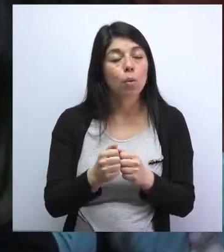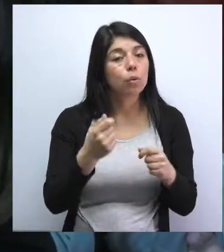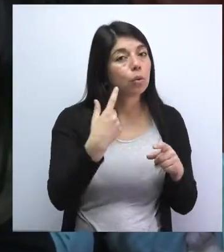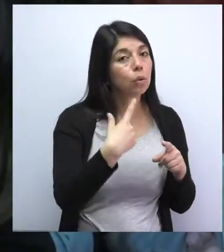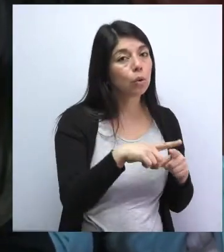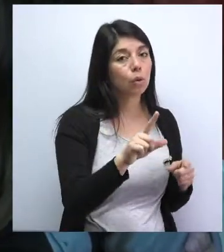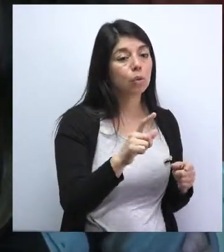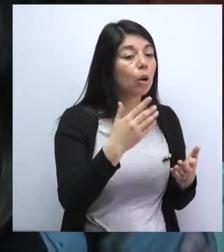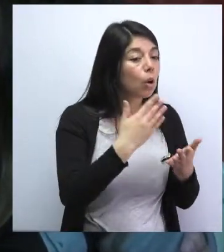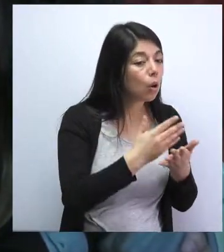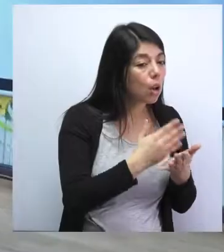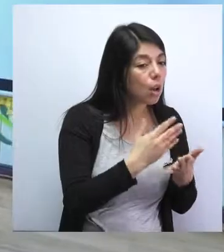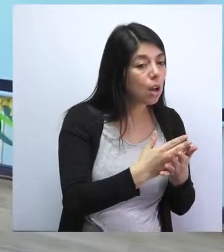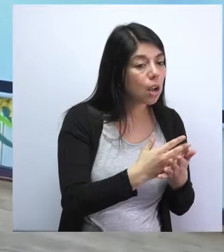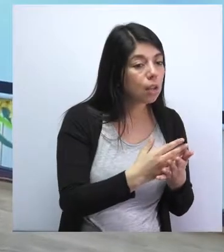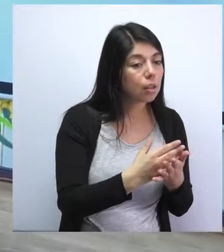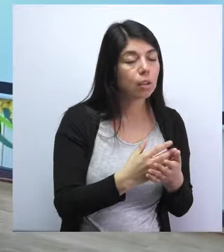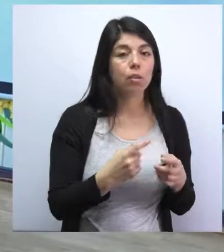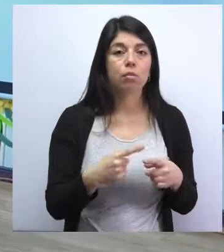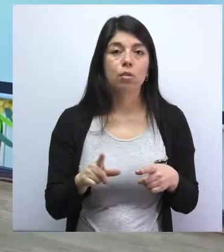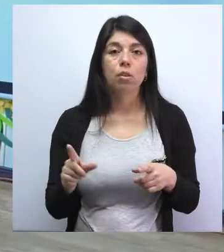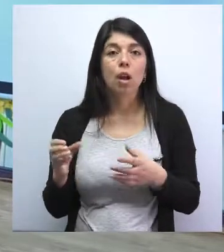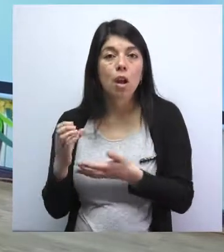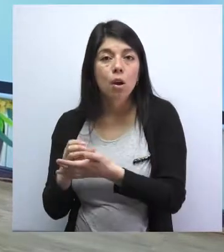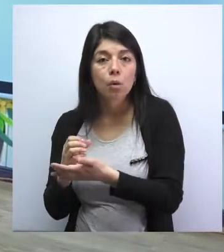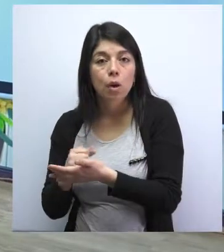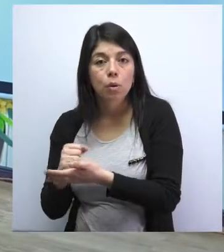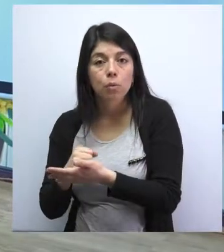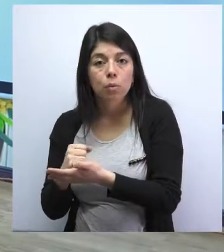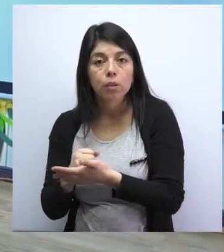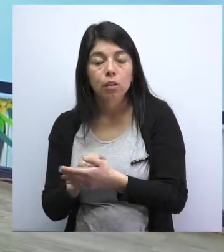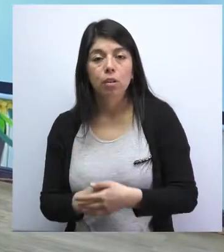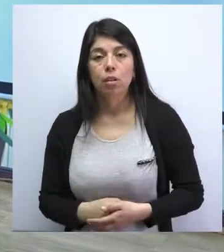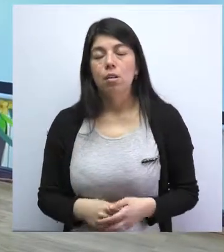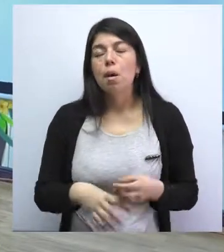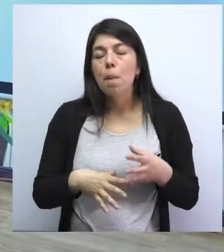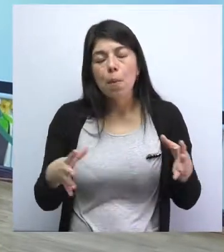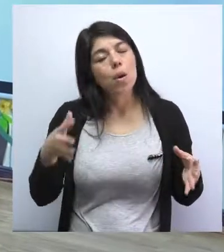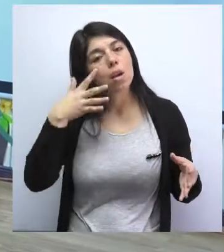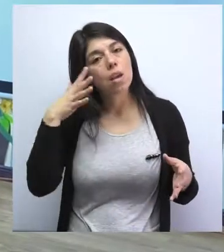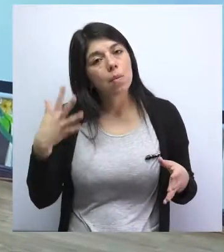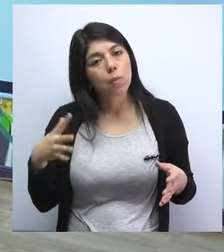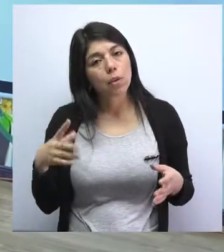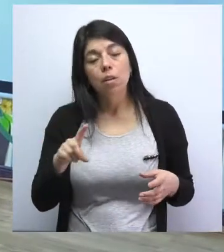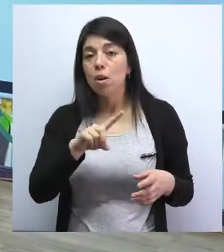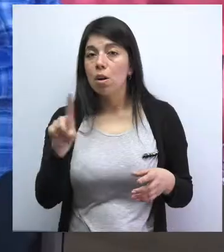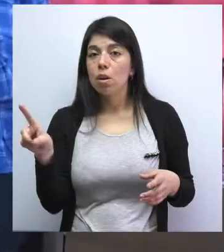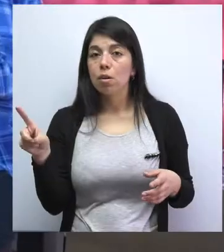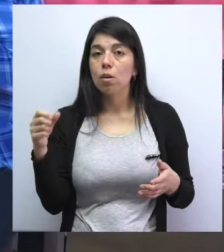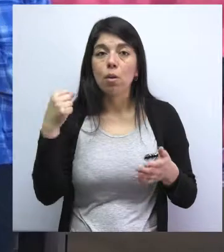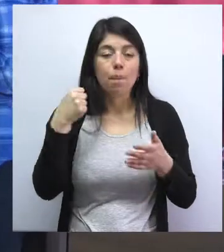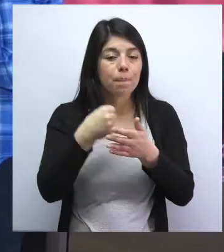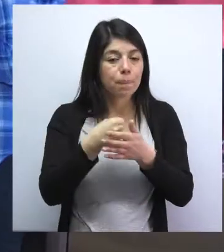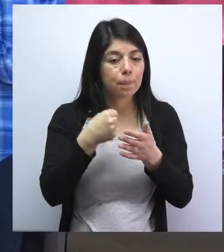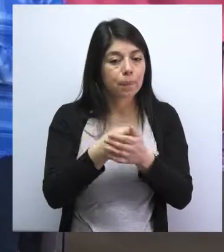comunidad escolar a través de la sensibilización enfatizando en la importancia de erradicar la violencia en el